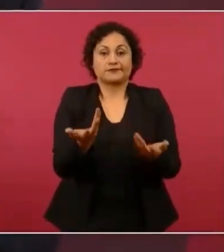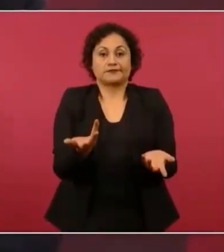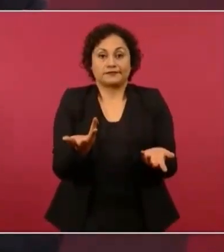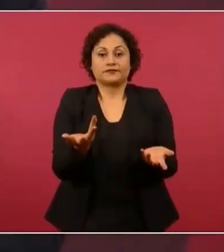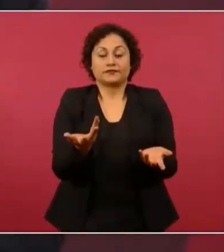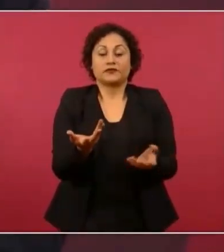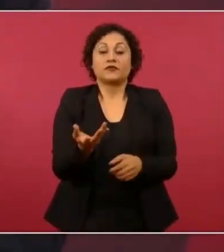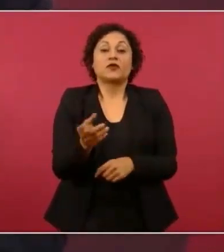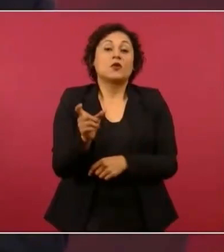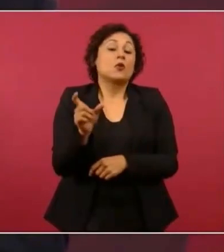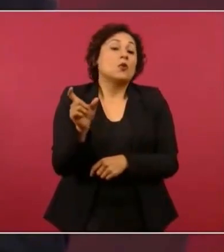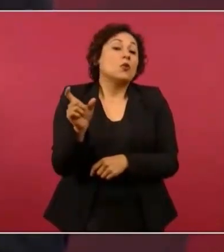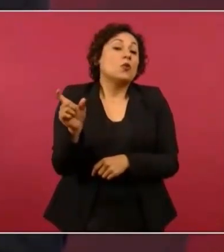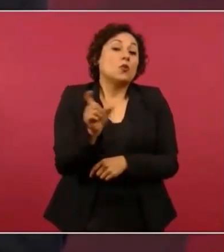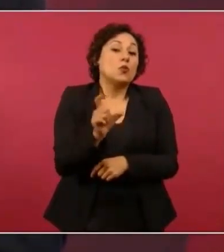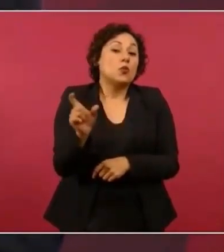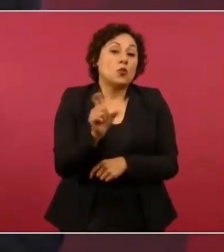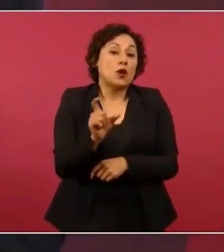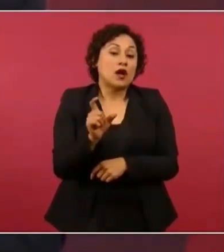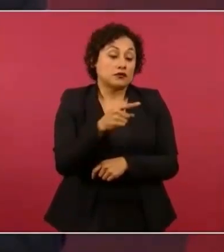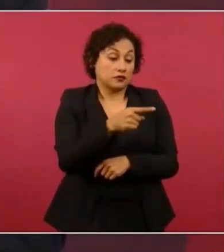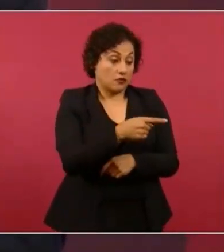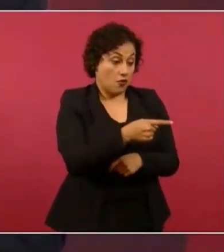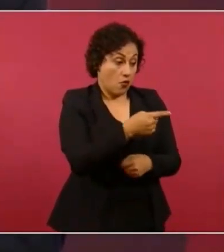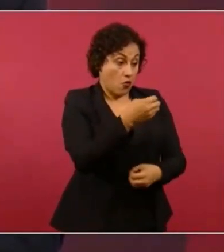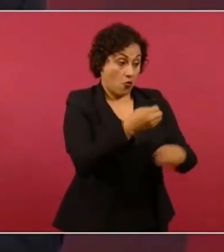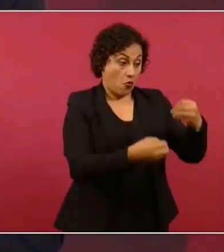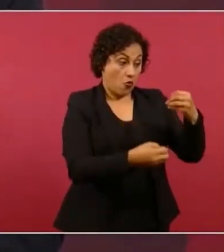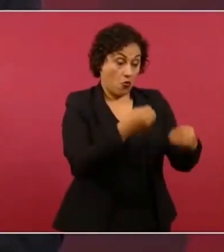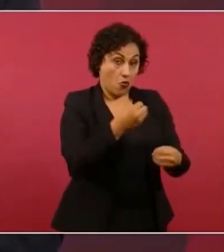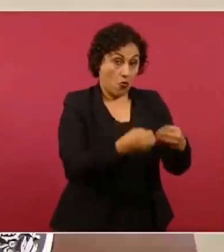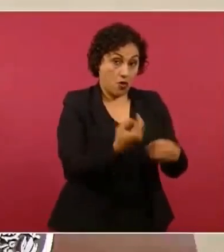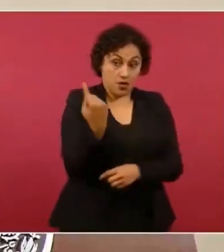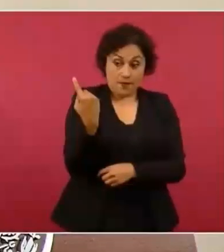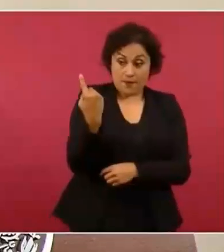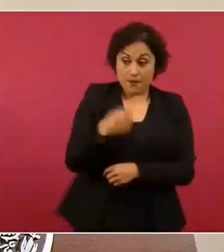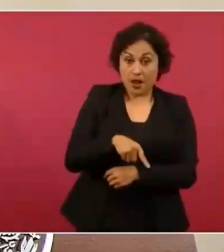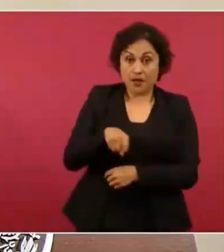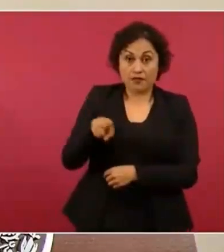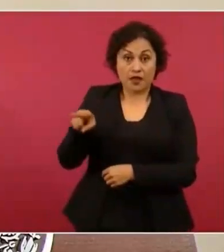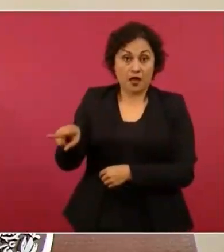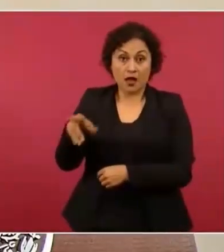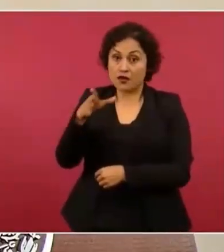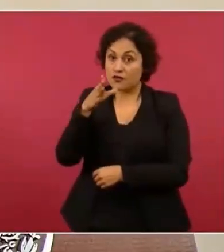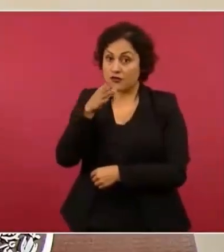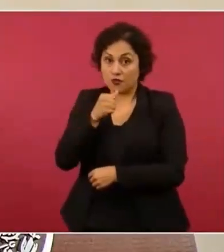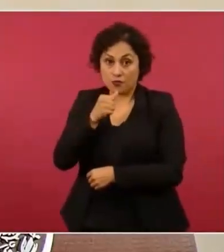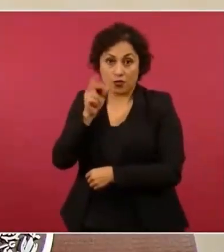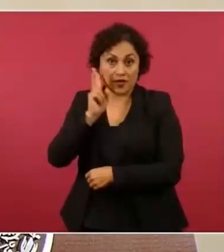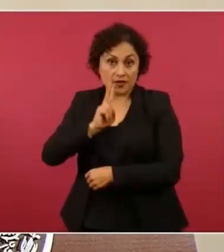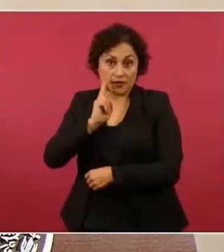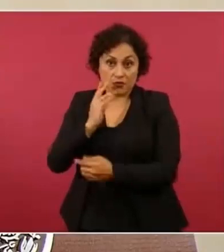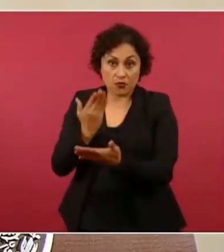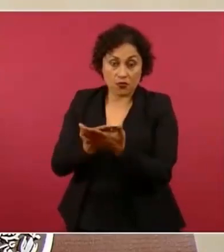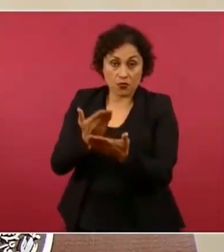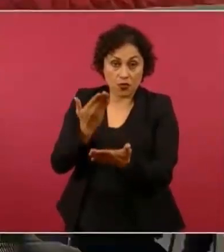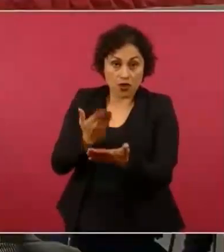que se impide que el gobierno pueda utilizar los datos